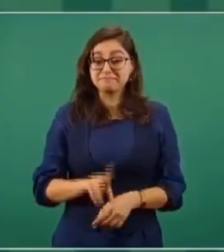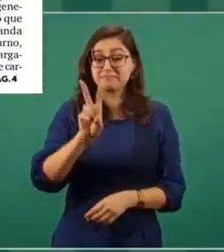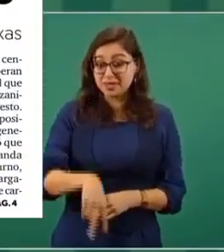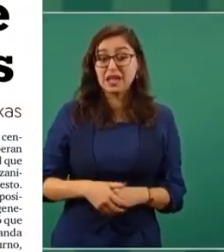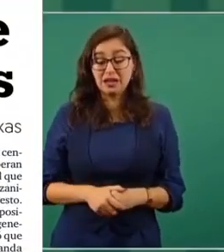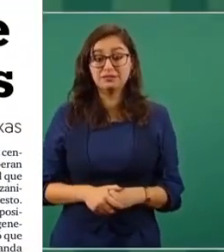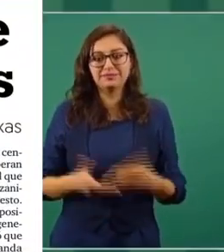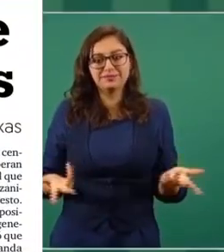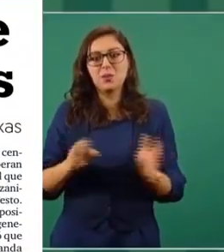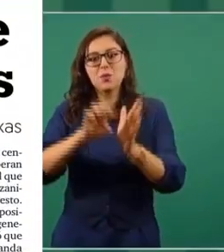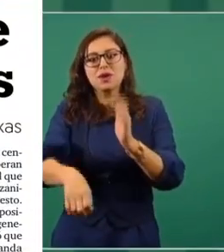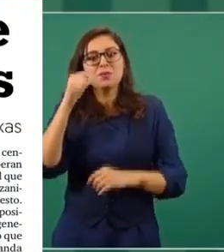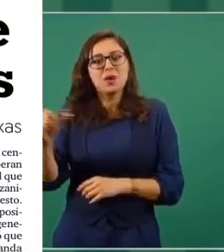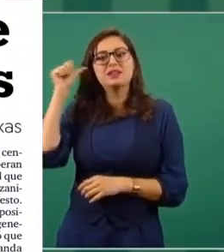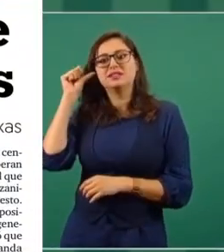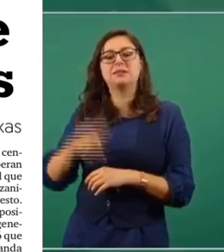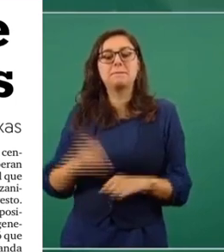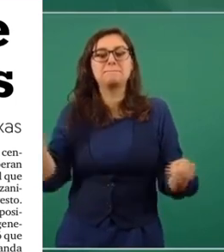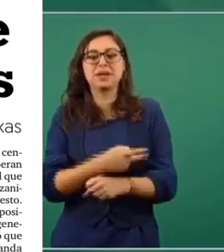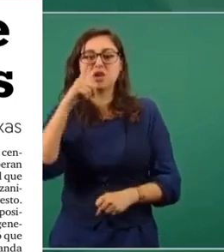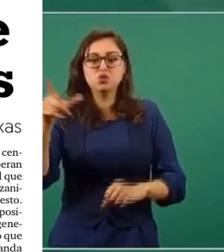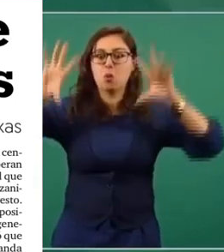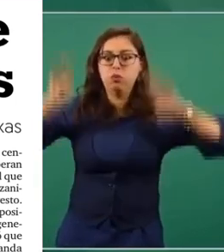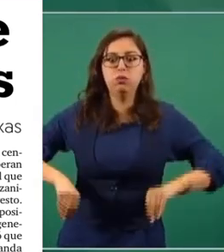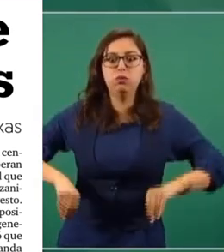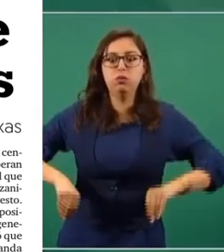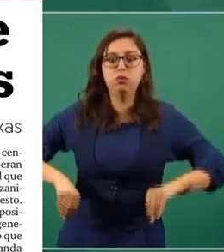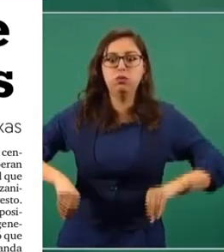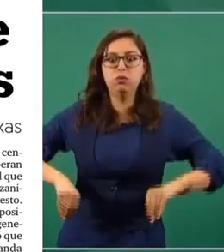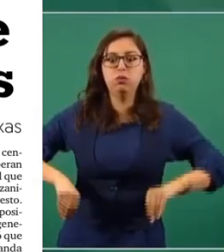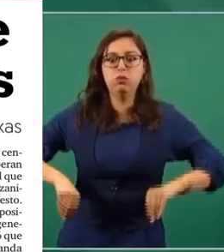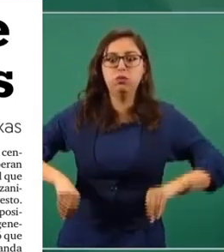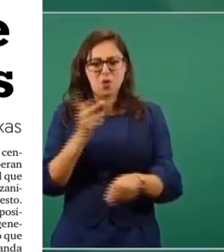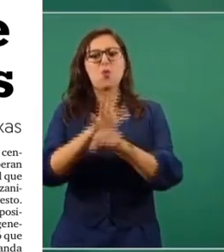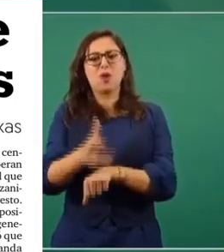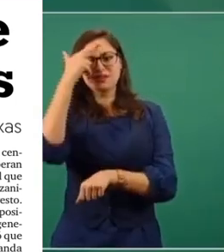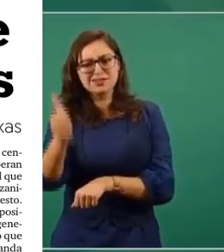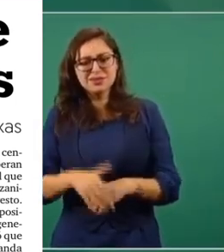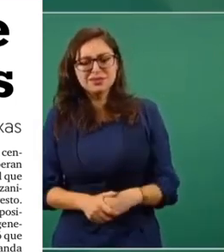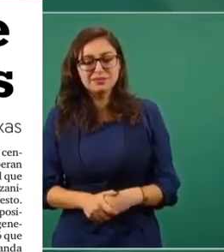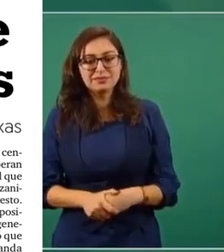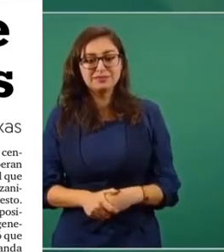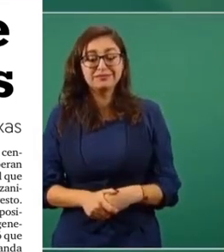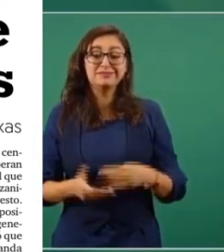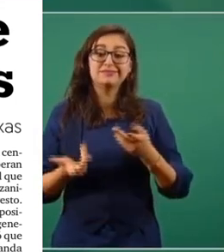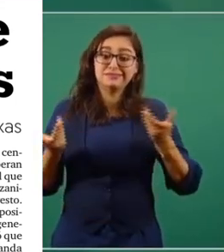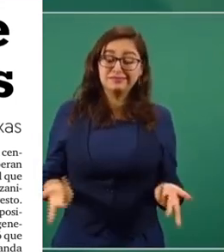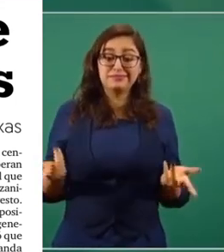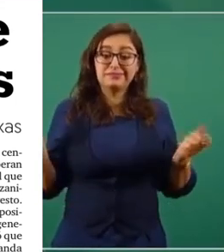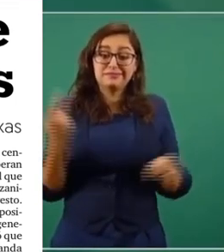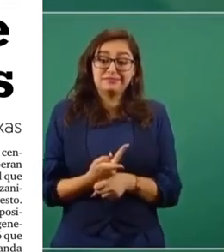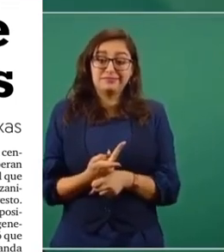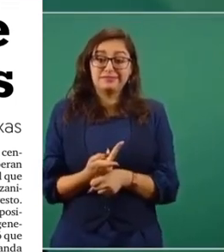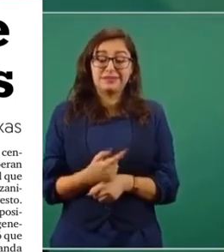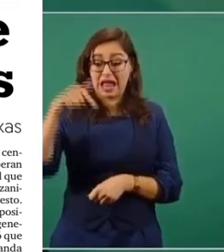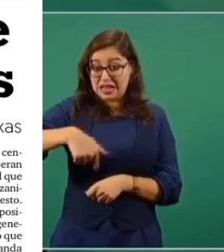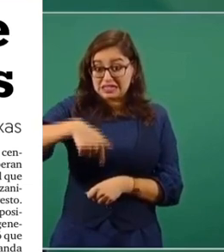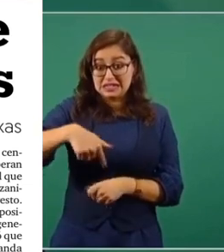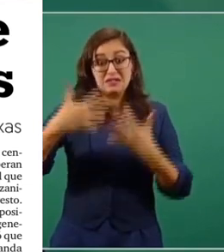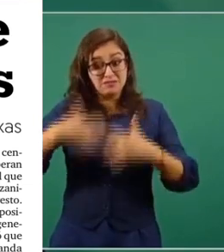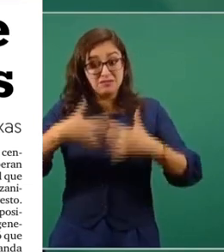lo de ayer, lo del apagón. ¿Por qué se produce? Porque estamos produciendo